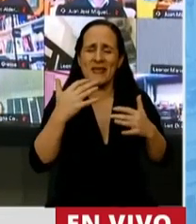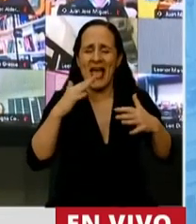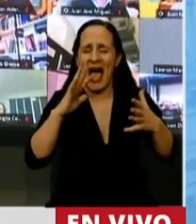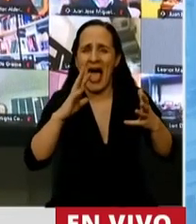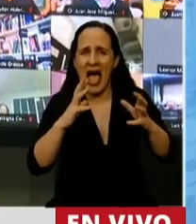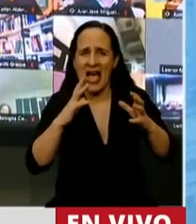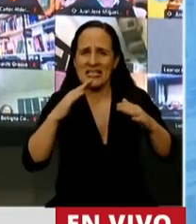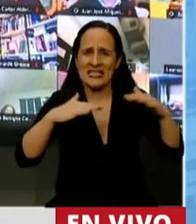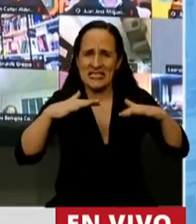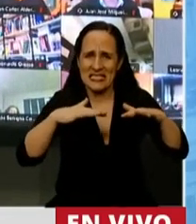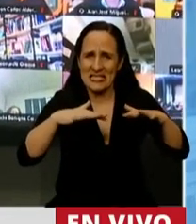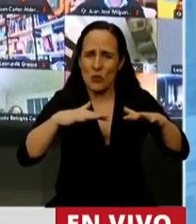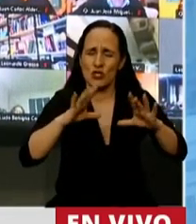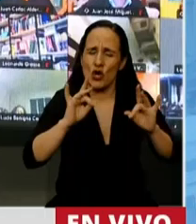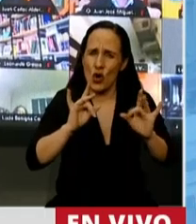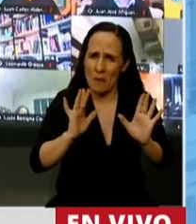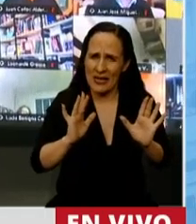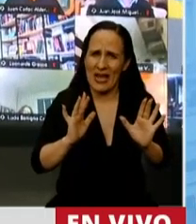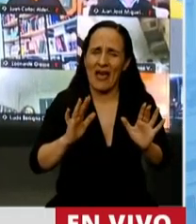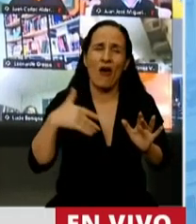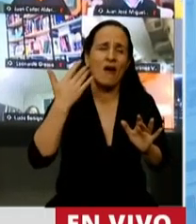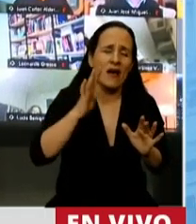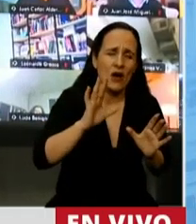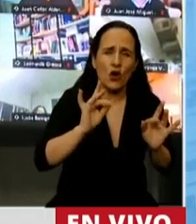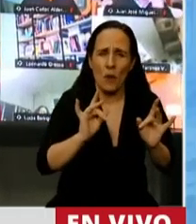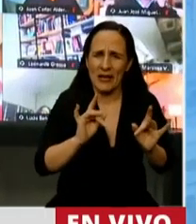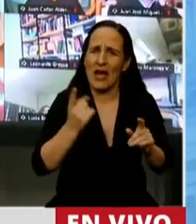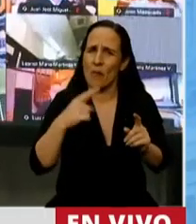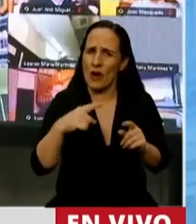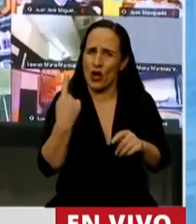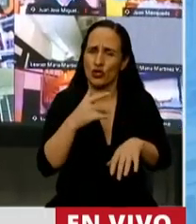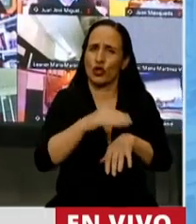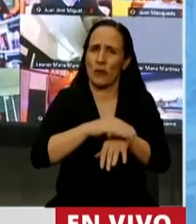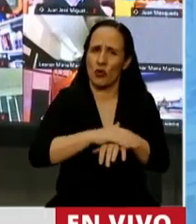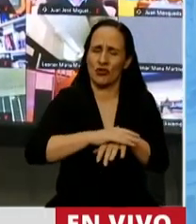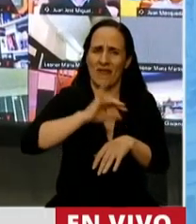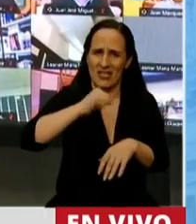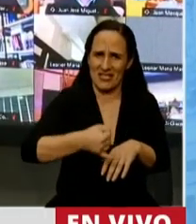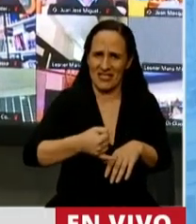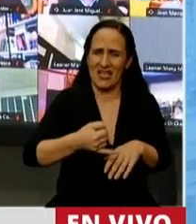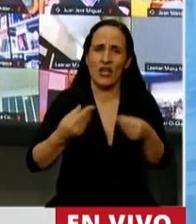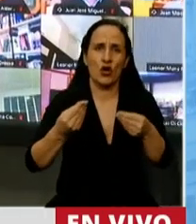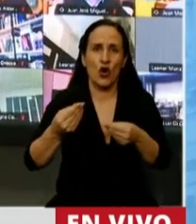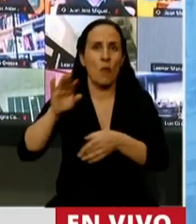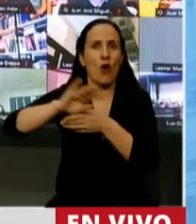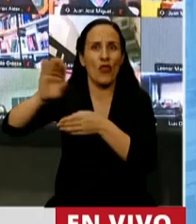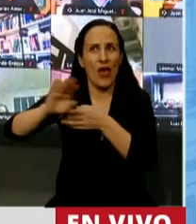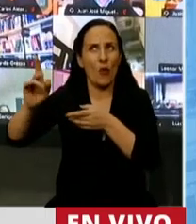presupuesto. Y realmente lo hacemos con la mayor de las responsabilidades. Sabiendo que los recursos son espacios. Sabiendo que hay una